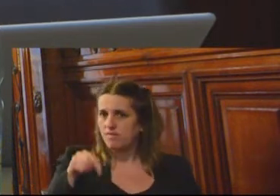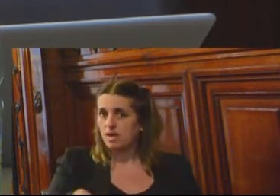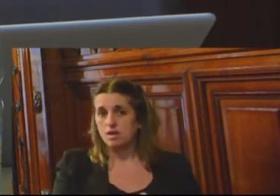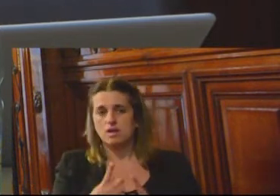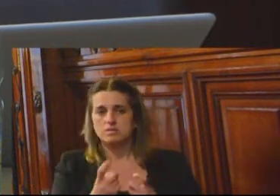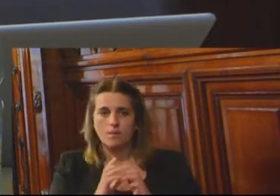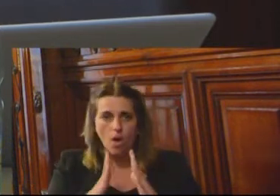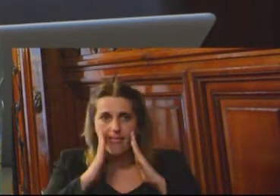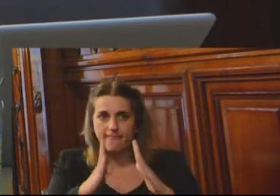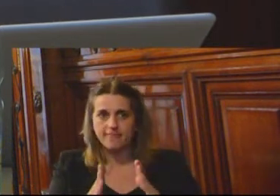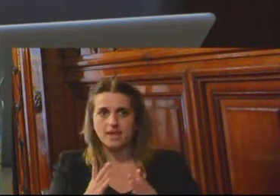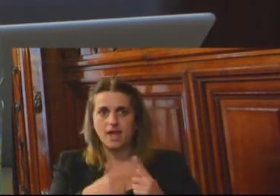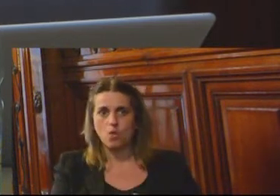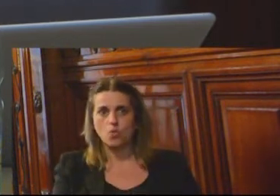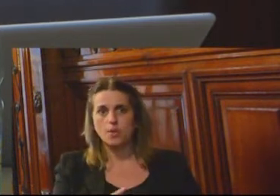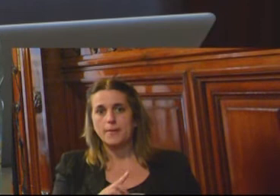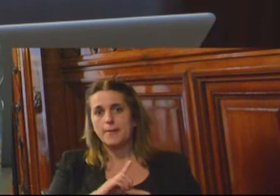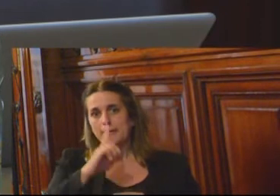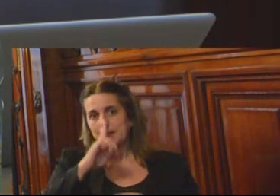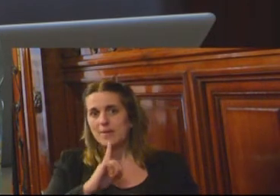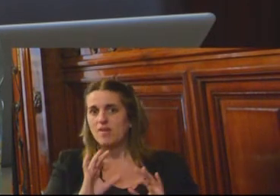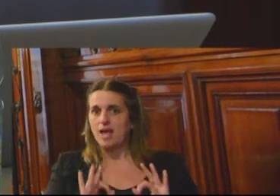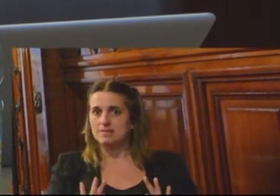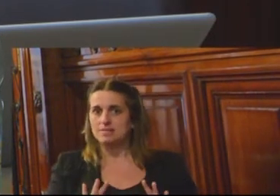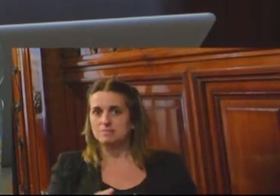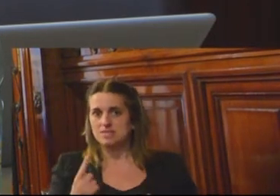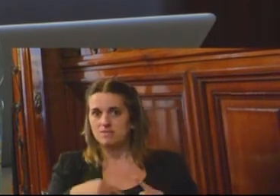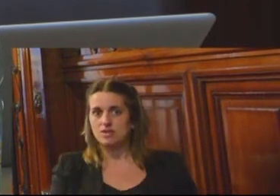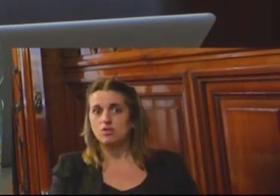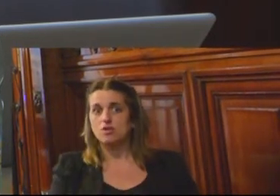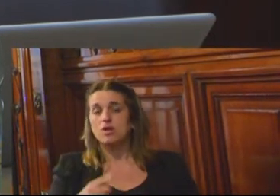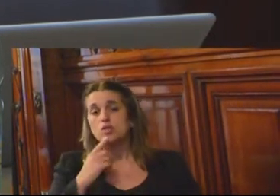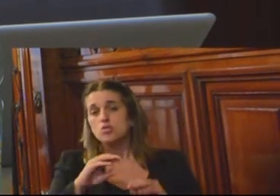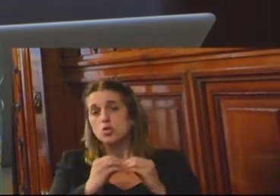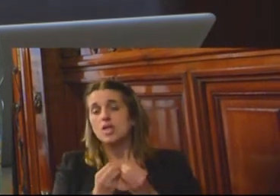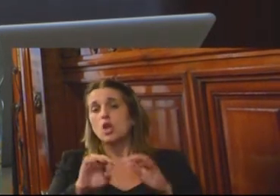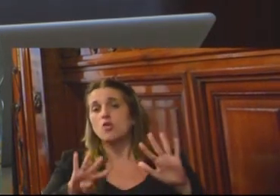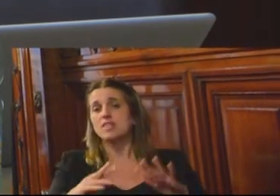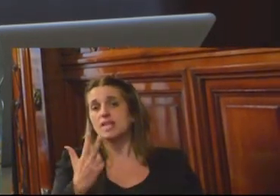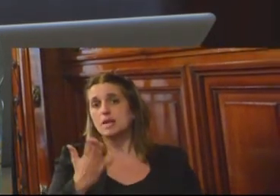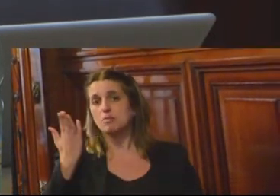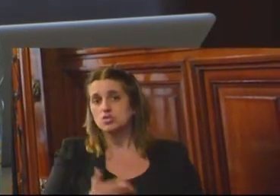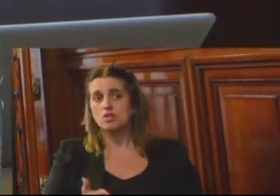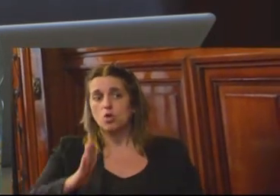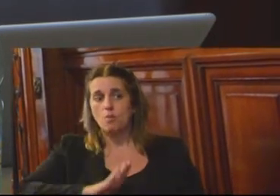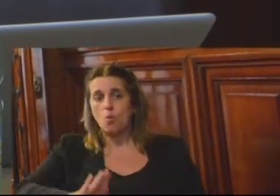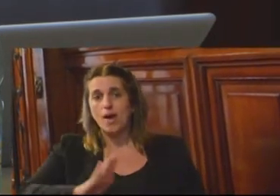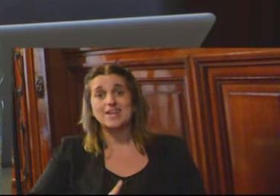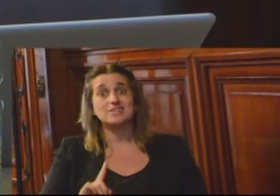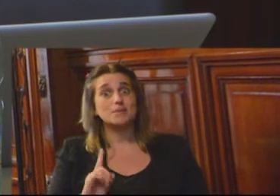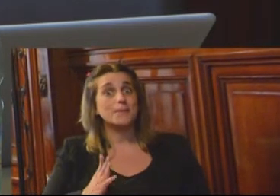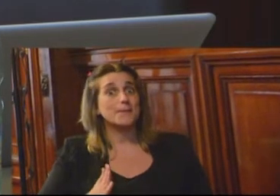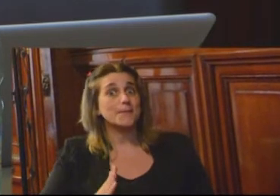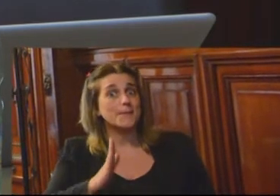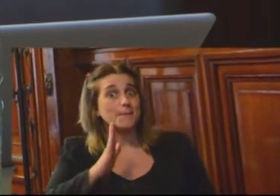atender al perfil específico de las mujeres que están en esta reclusión. El 93% son mujeres madres de